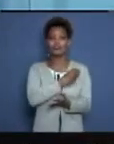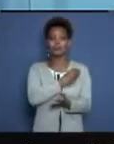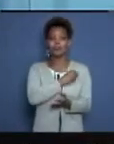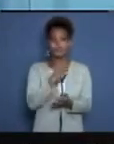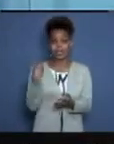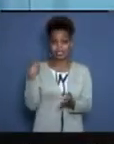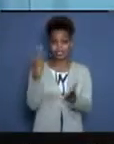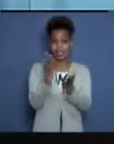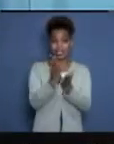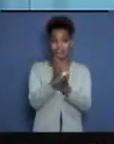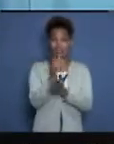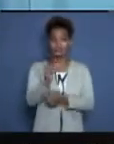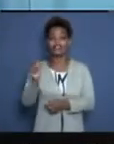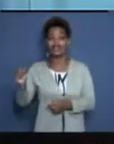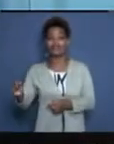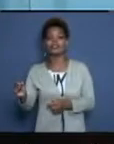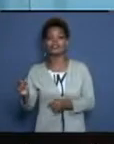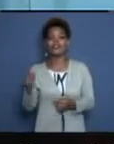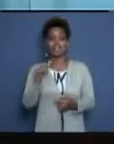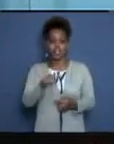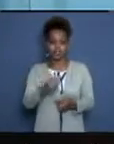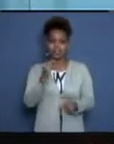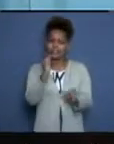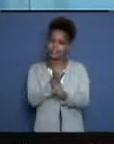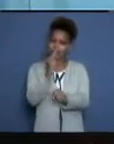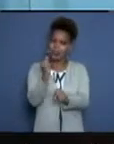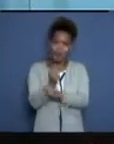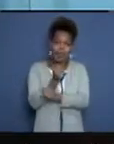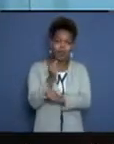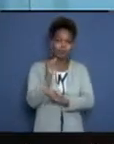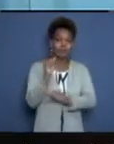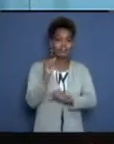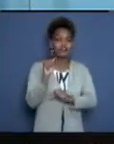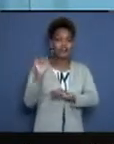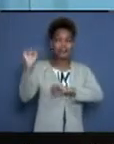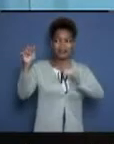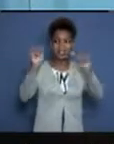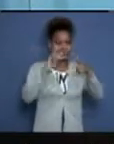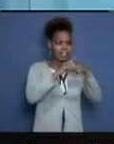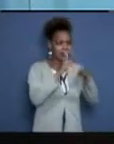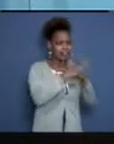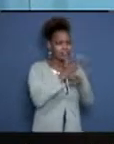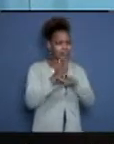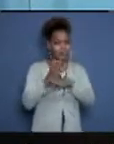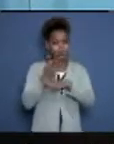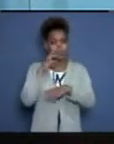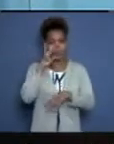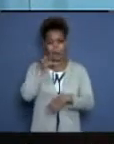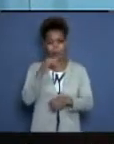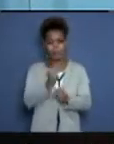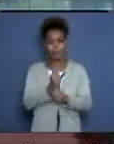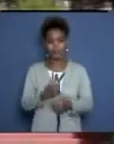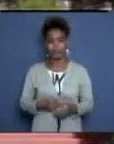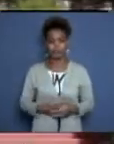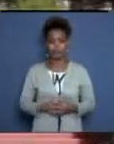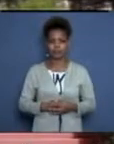aporte, que están desinteresadamente en la primera trinchera de batalla. Vamos a ver este trabajo que refleja su obra.